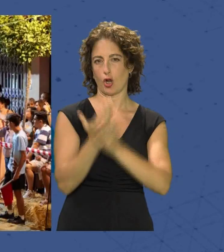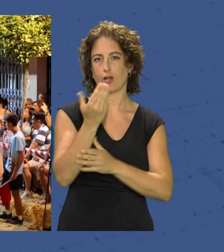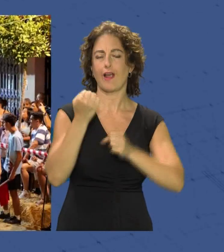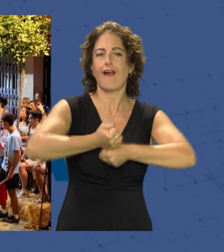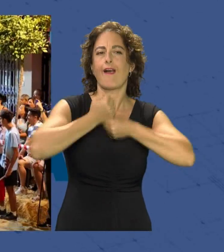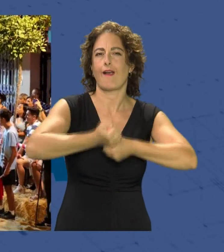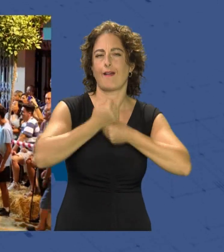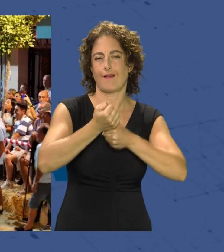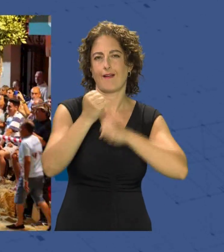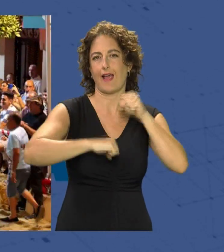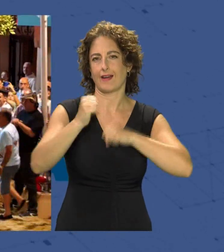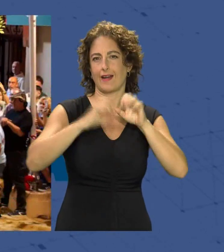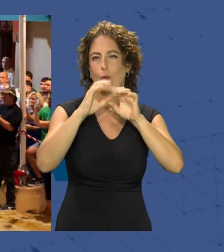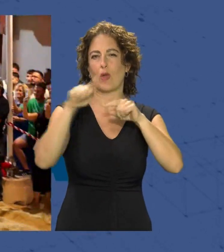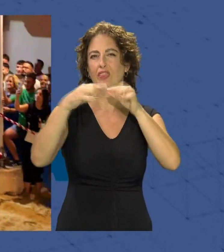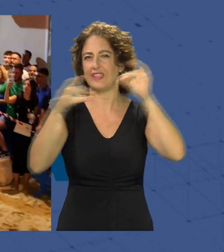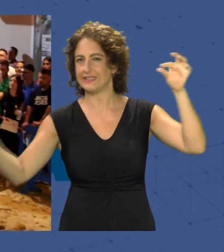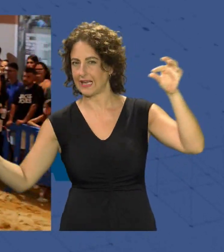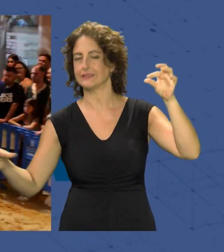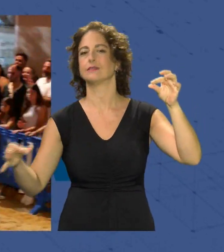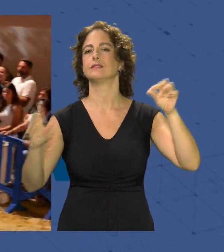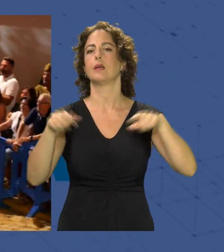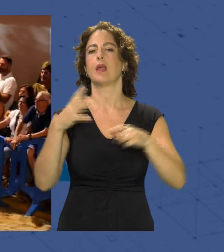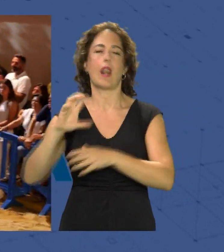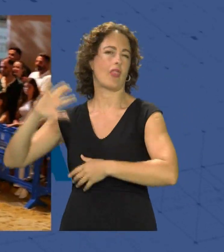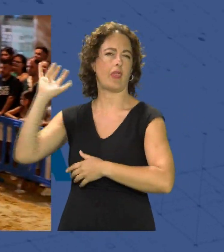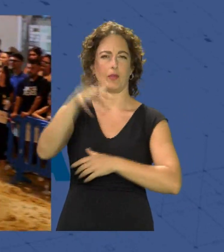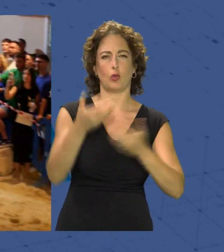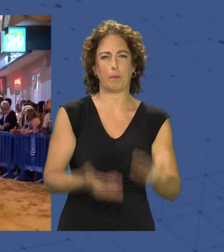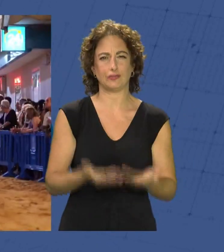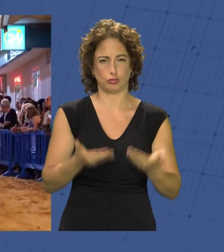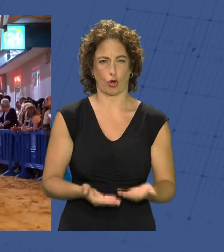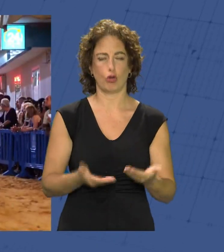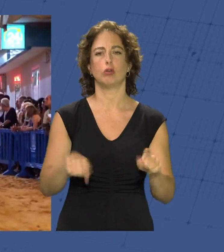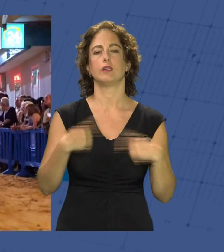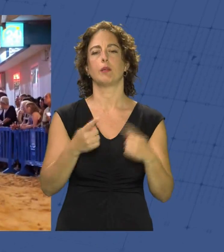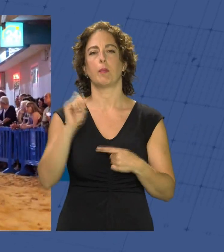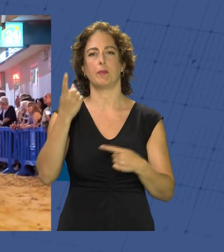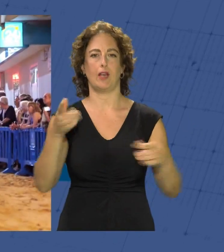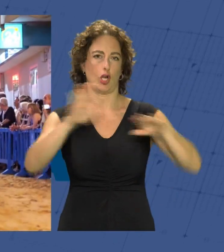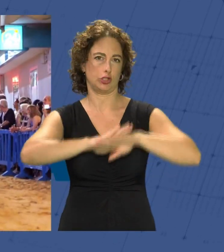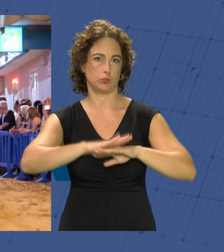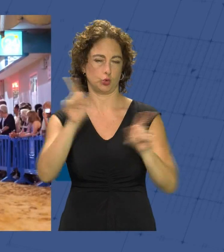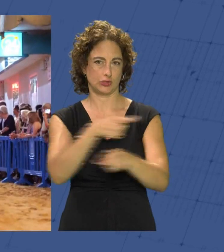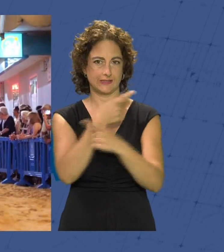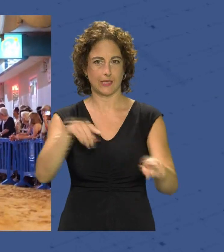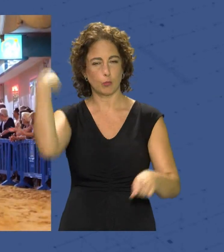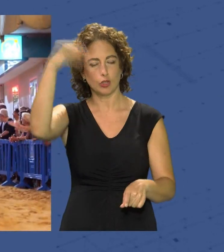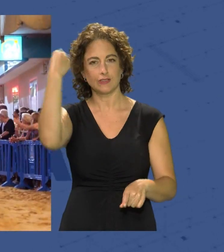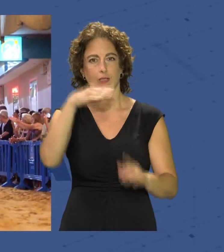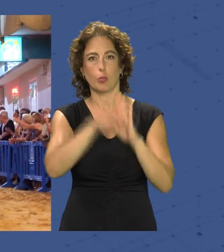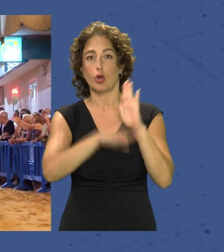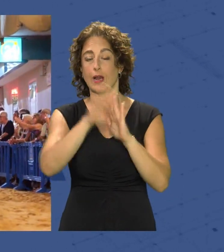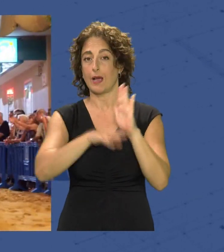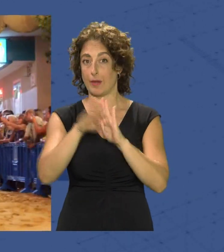de caballos y cintas a la morisca y la prueba de lanzamiento de peso así como la primera jornada de noches musicales moriscas el programa de la pentitosa